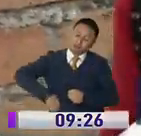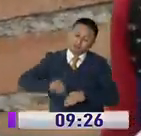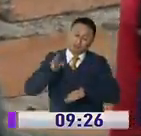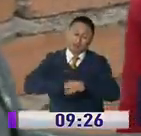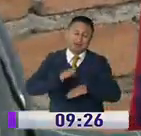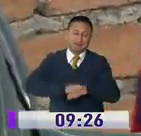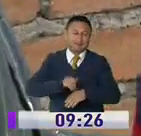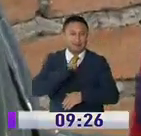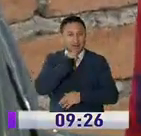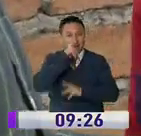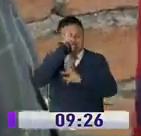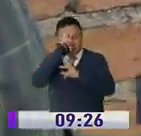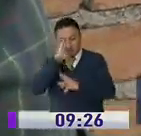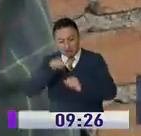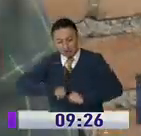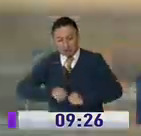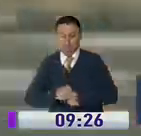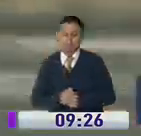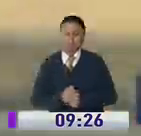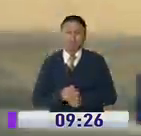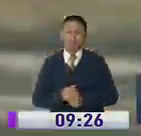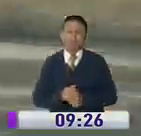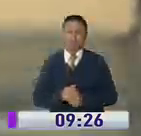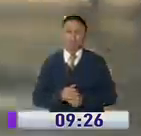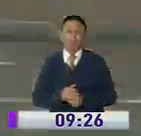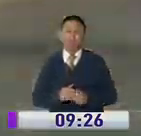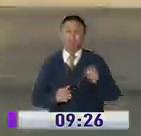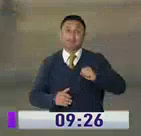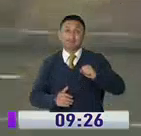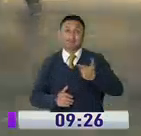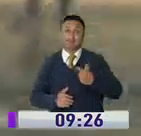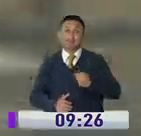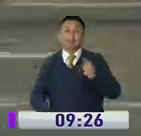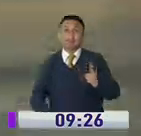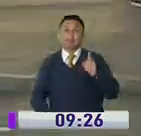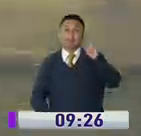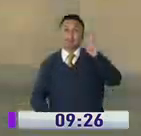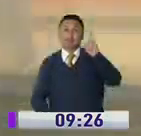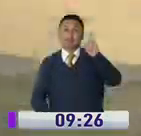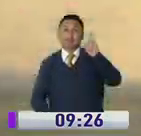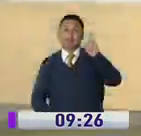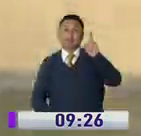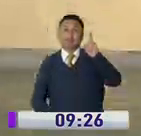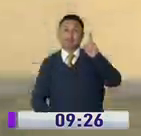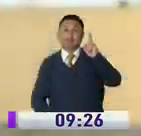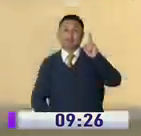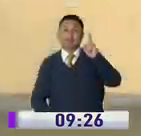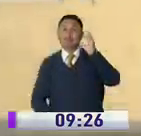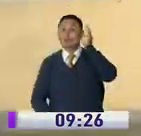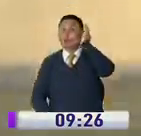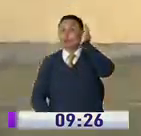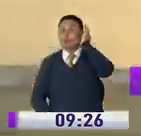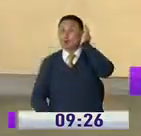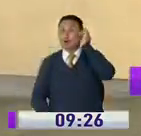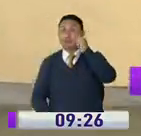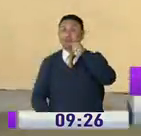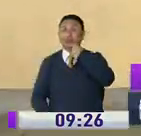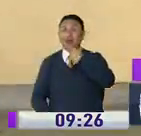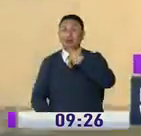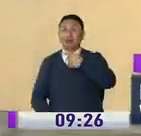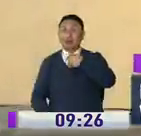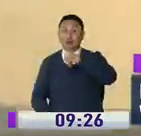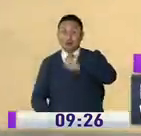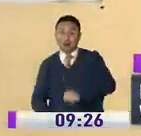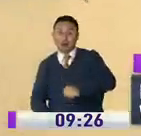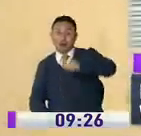irresponsabilidad de nosotros y de nuestros jefes también. Y de este tipo de situaciones hay varias. Por ejemplo, el de esta señora que, según dice, mantenía